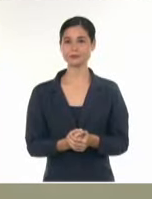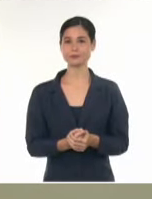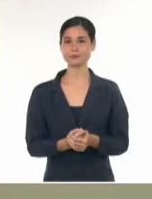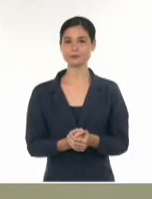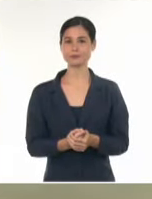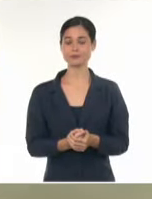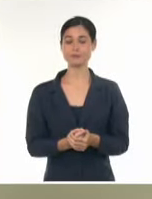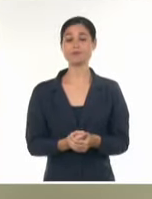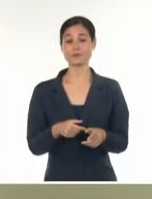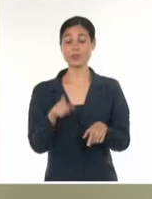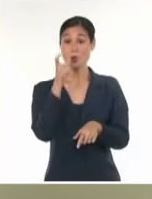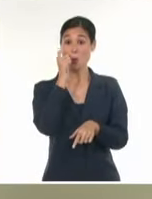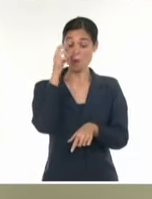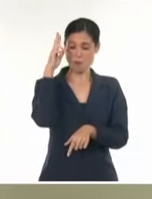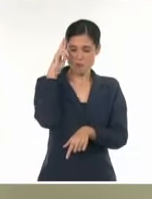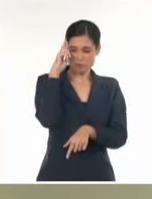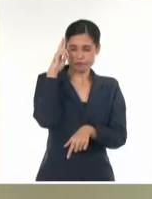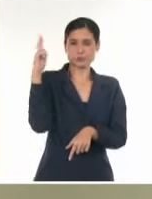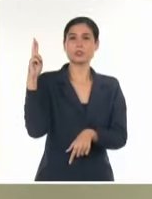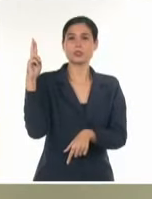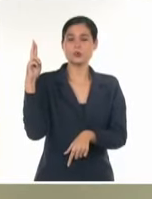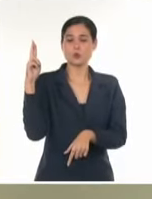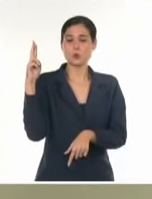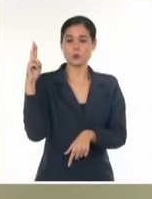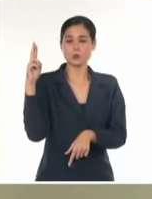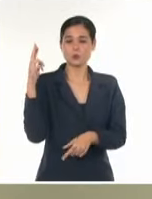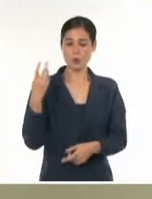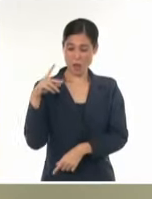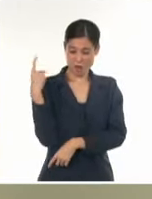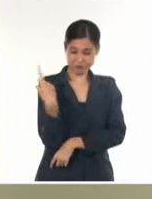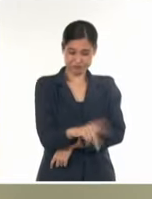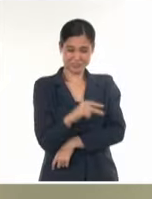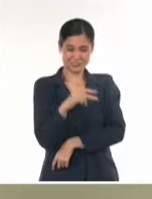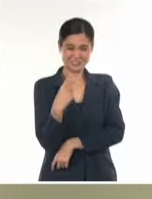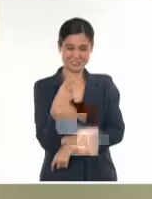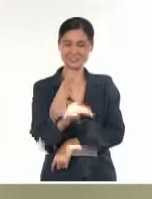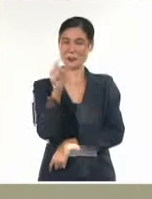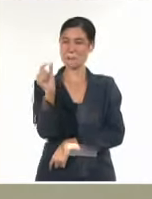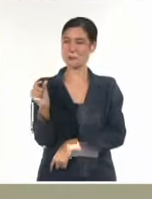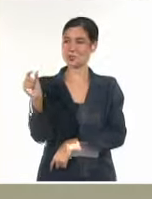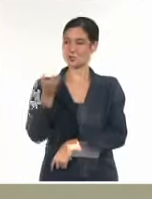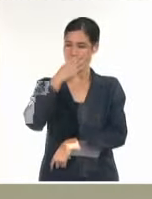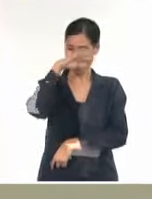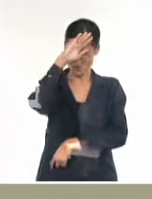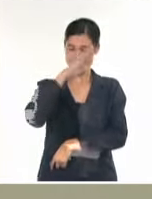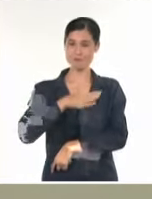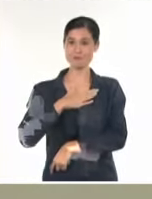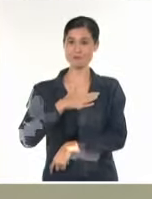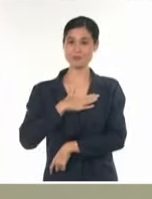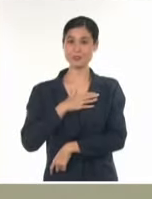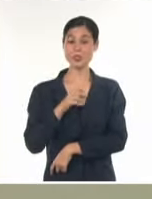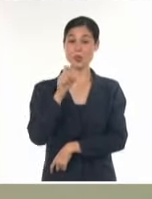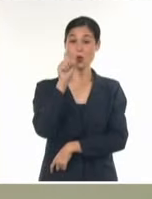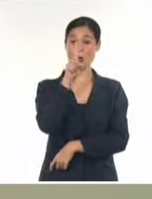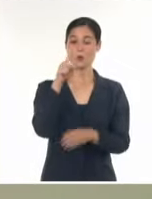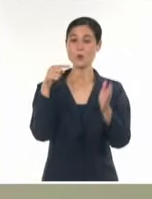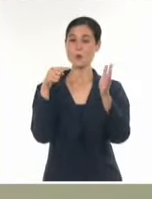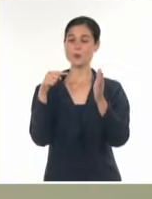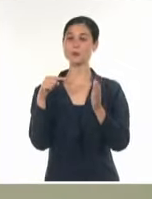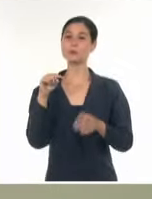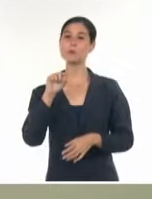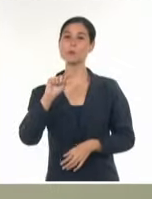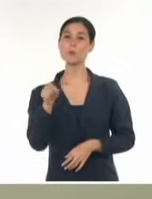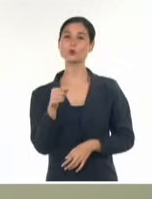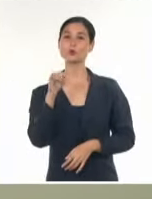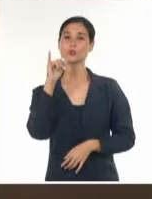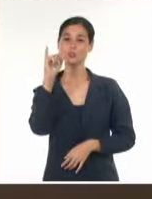las consecuencias de la inhumana trata negrera, por lo cual llegaron a Cuba cerca de 1.3 millones de africanos. De